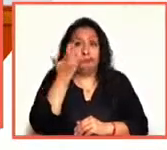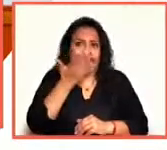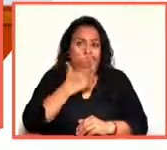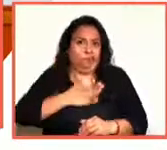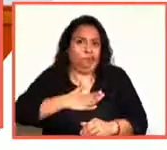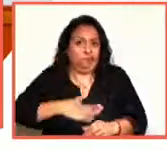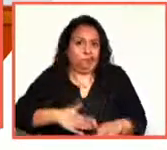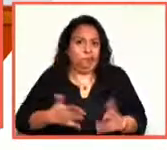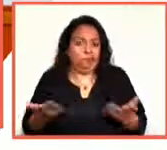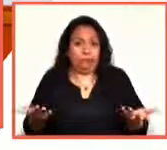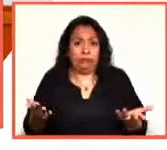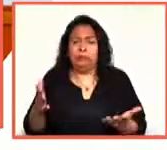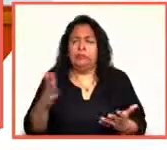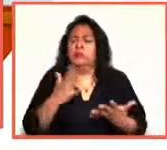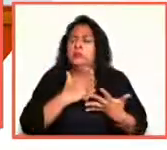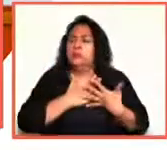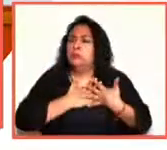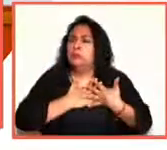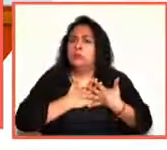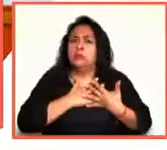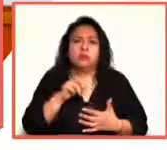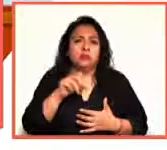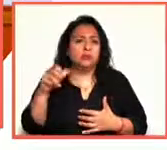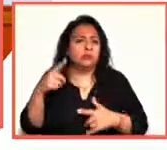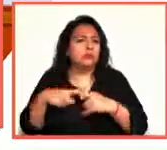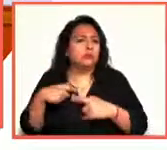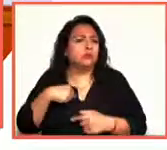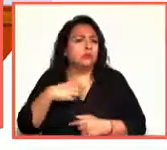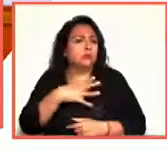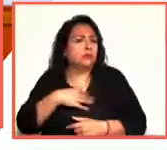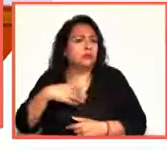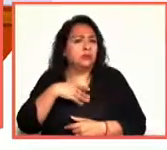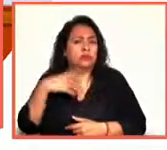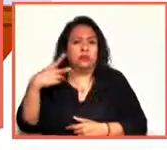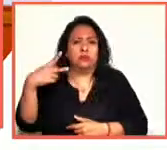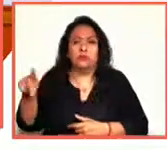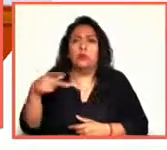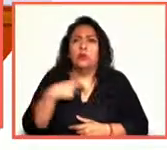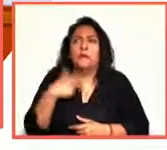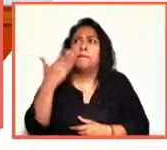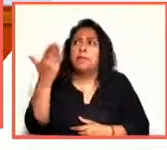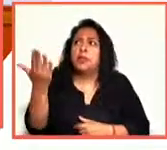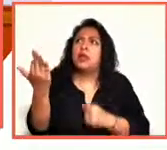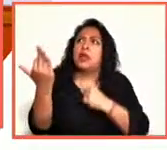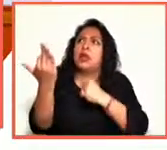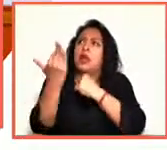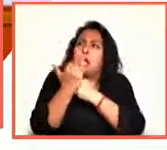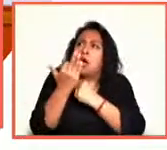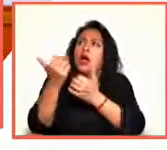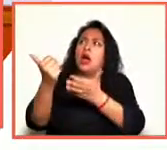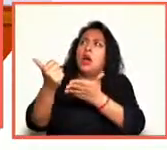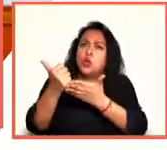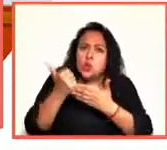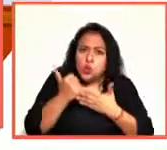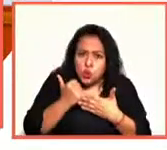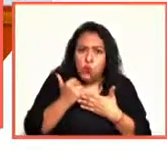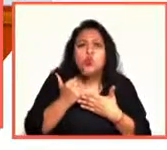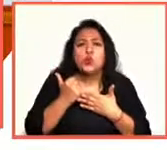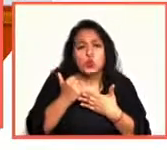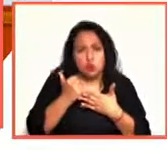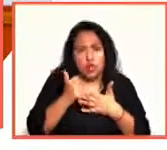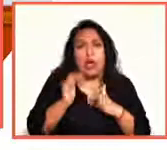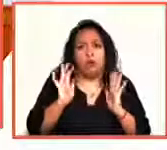y que adora a sus hijos, y que pide asilo y que pide ayuda y